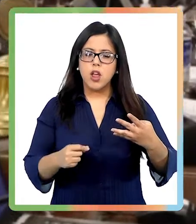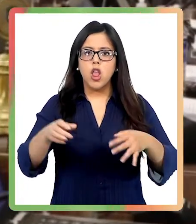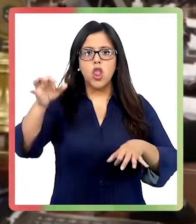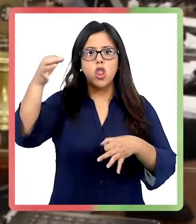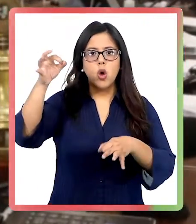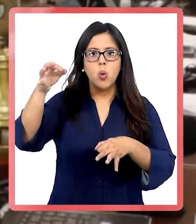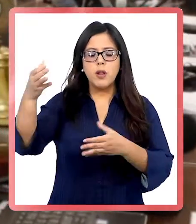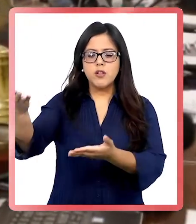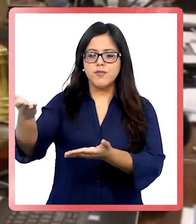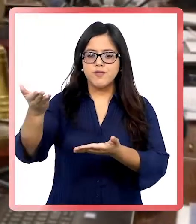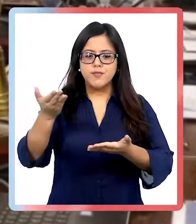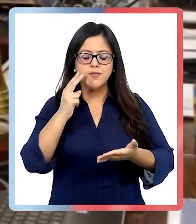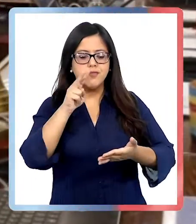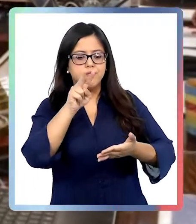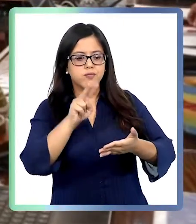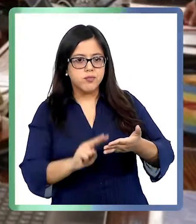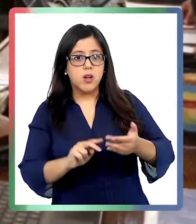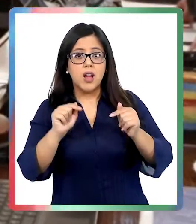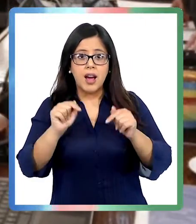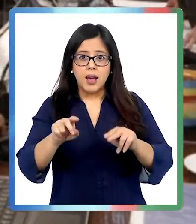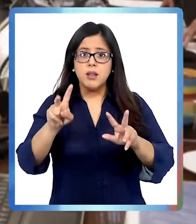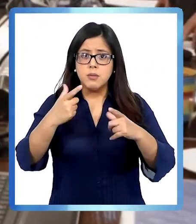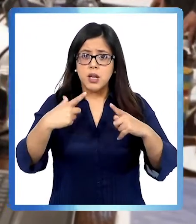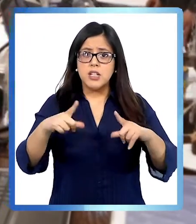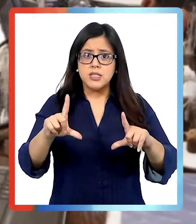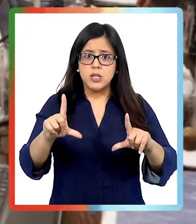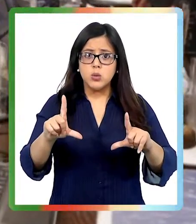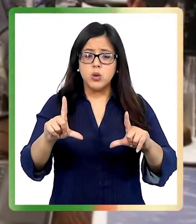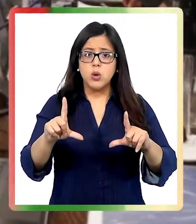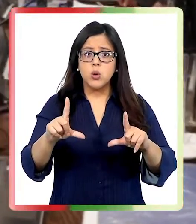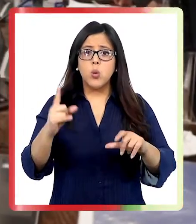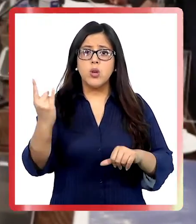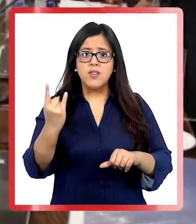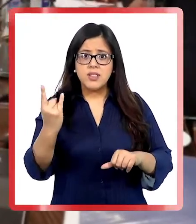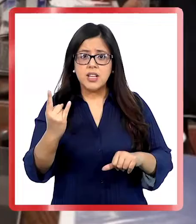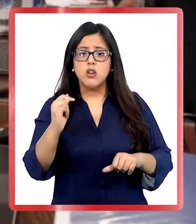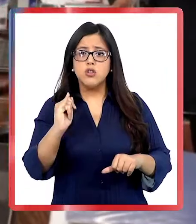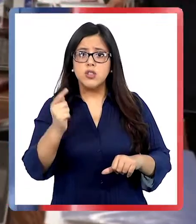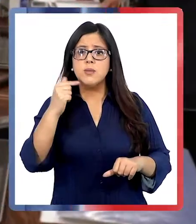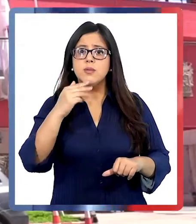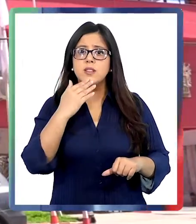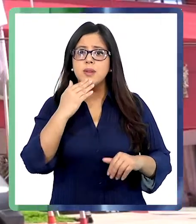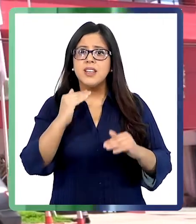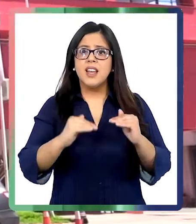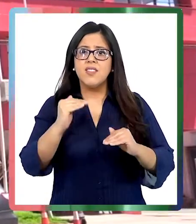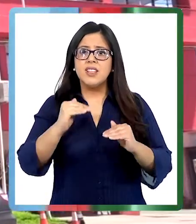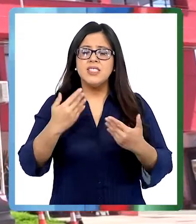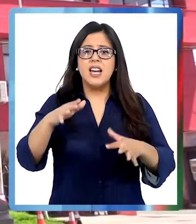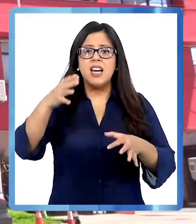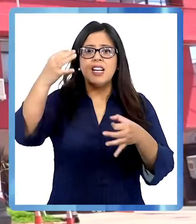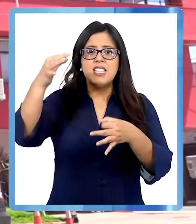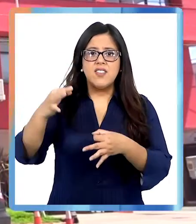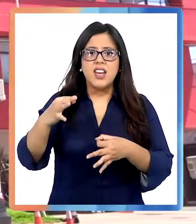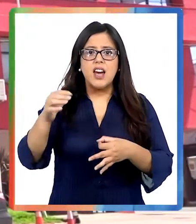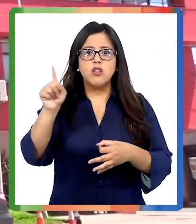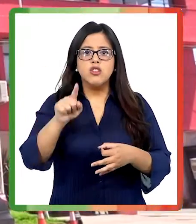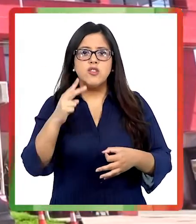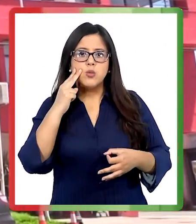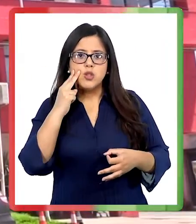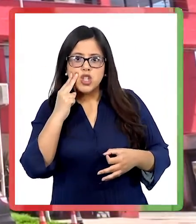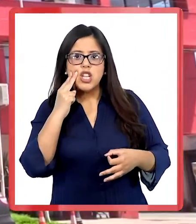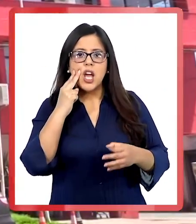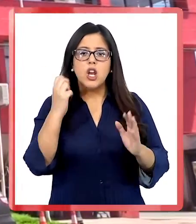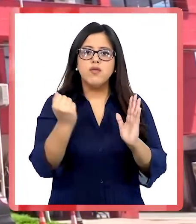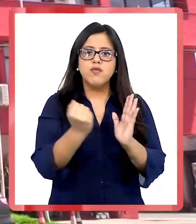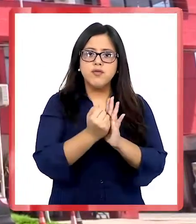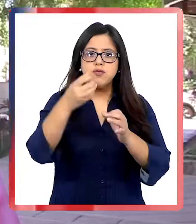que tiene que el día de hoy el municipio ir analizando es su forma de ir verificando la documentación que recibe. Y no tiene que solamente ver con los